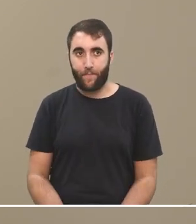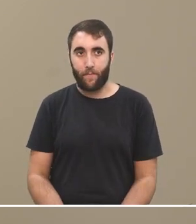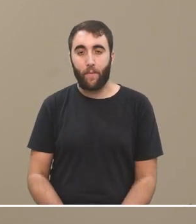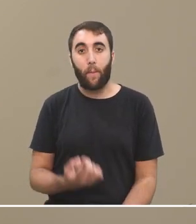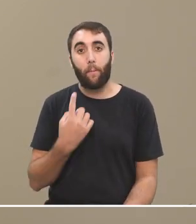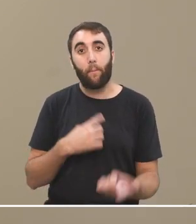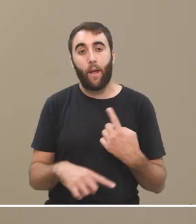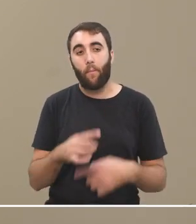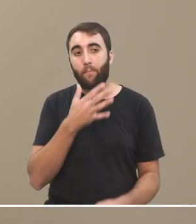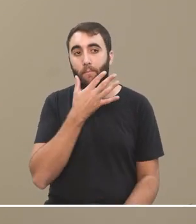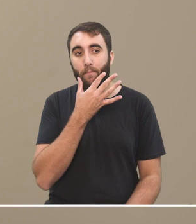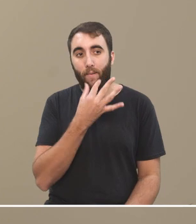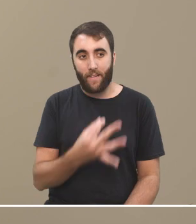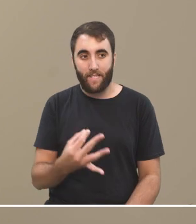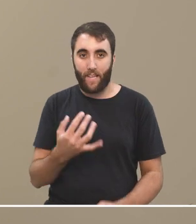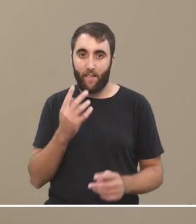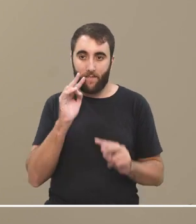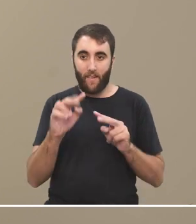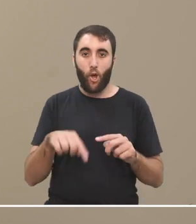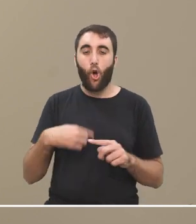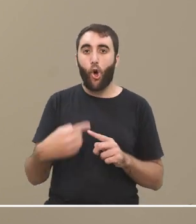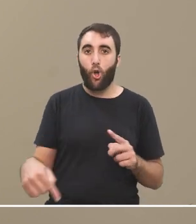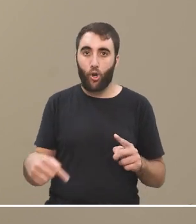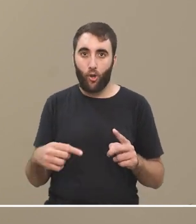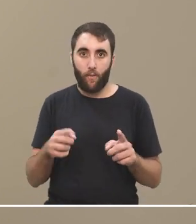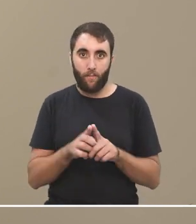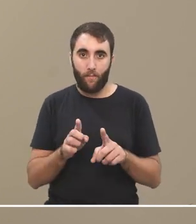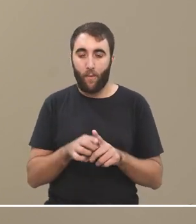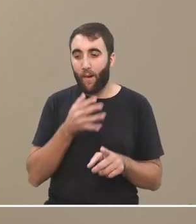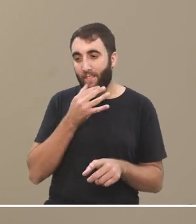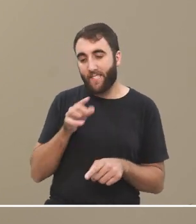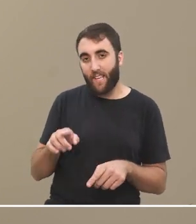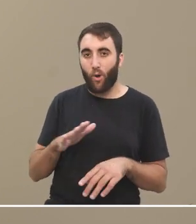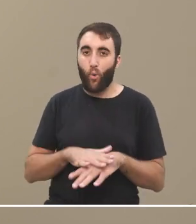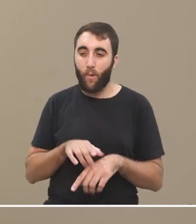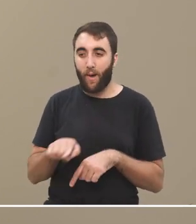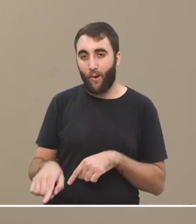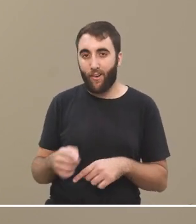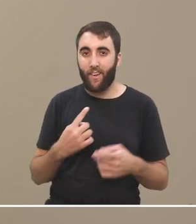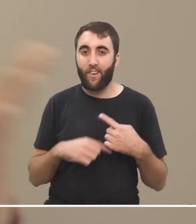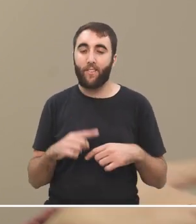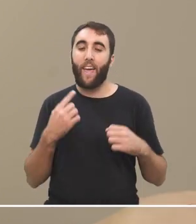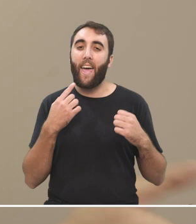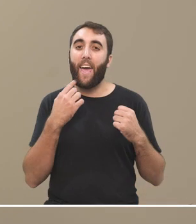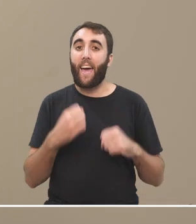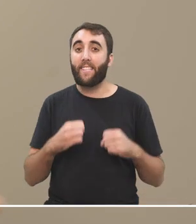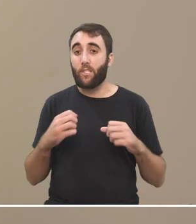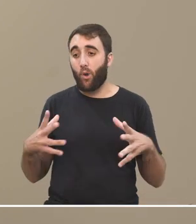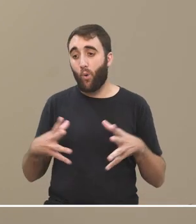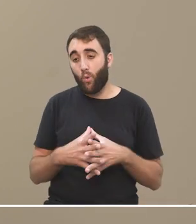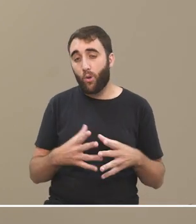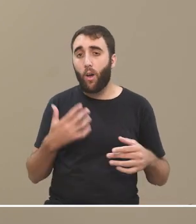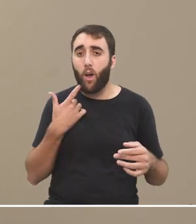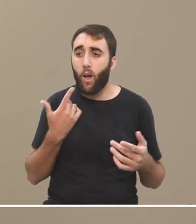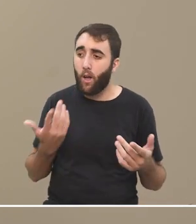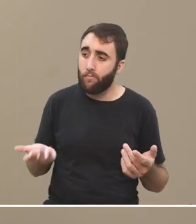pero bueno es mucho más fácil verlo en los otros como suele suceder entonces quizás hacer ejercicios conjuntos colectivos de